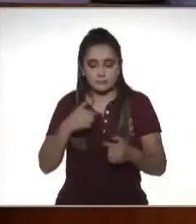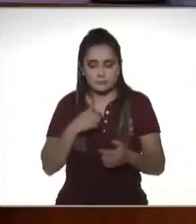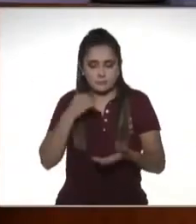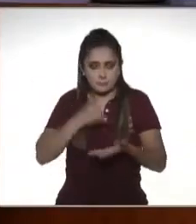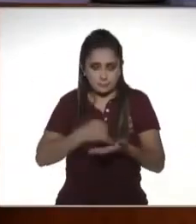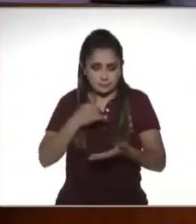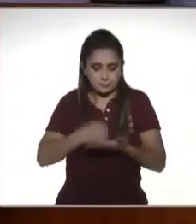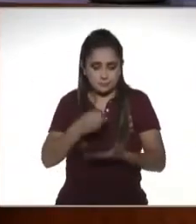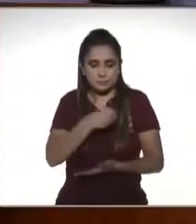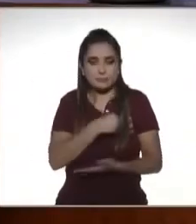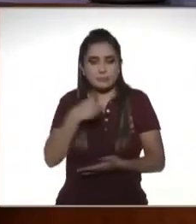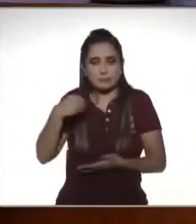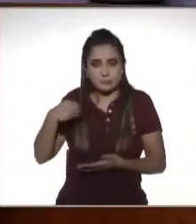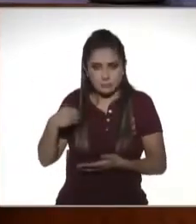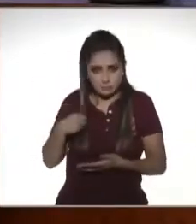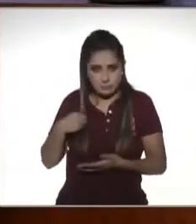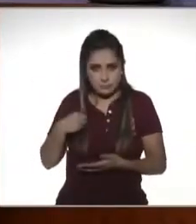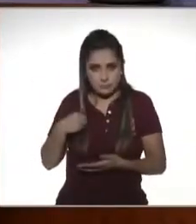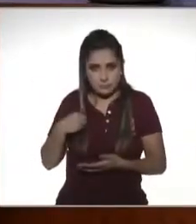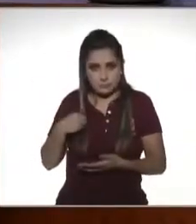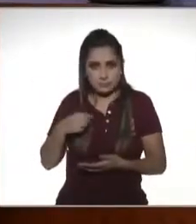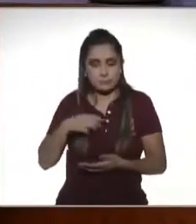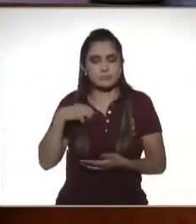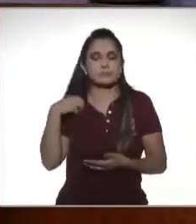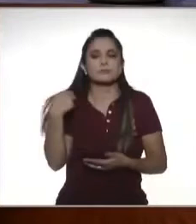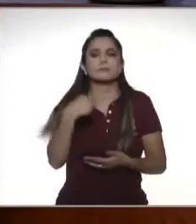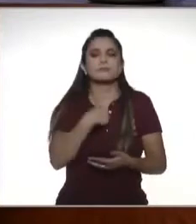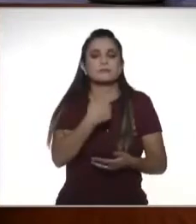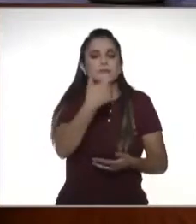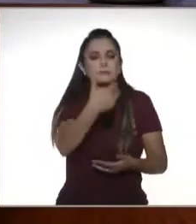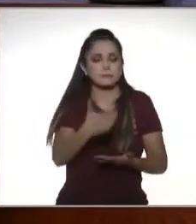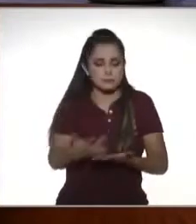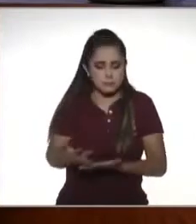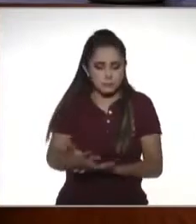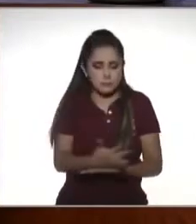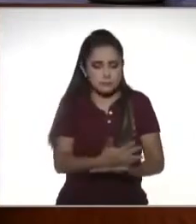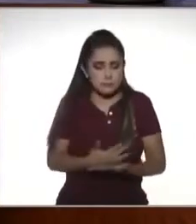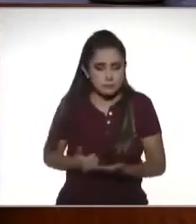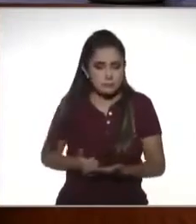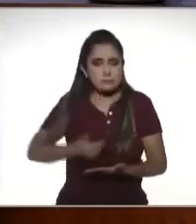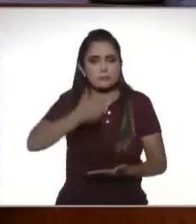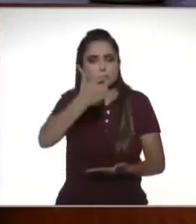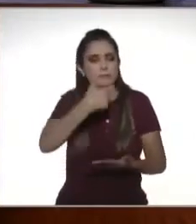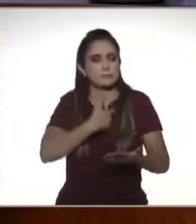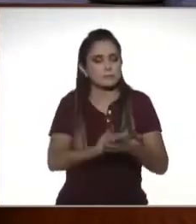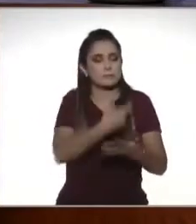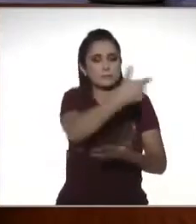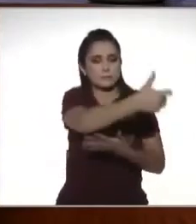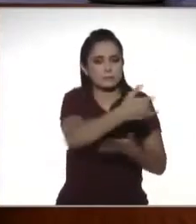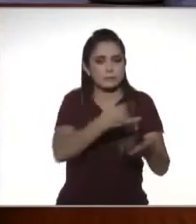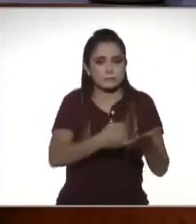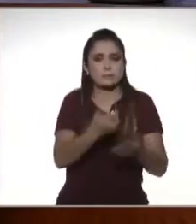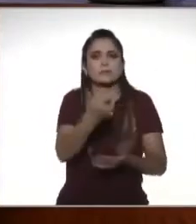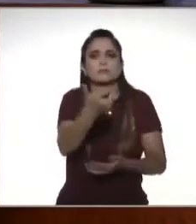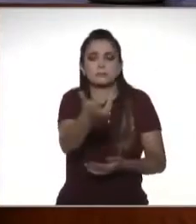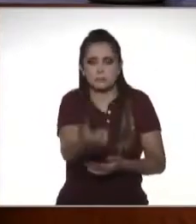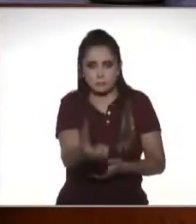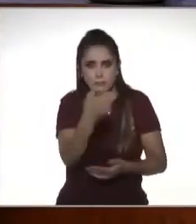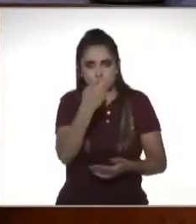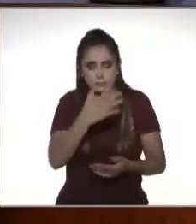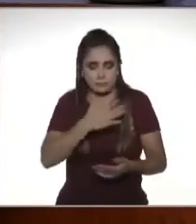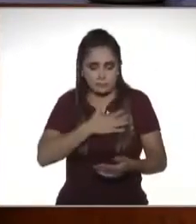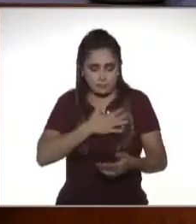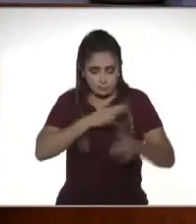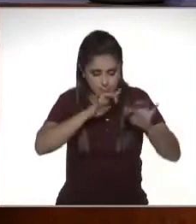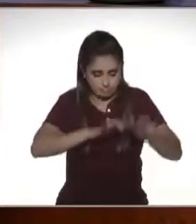es el que tiene la obligación de decir cuánto es lo que ha percibido y cuánto es lo que tendría que pagar entonces digamos es